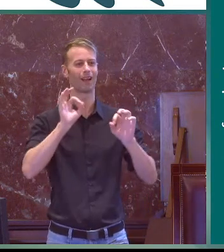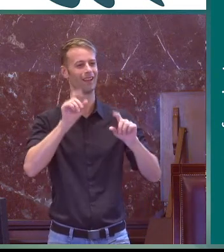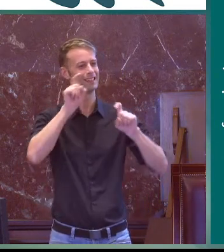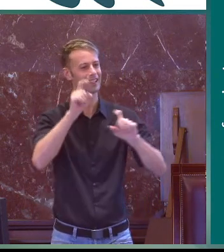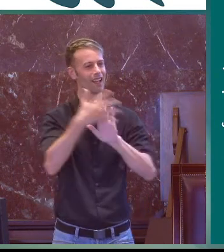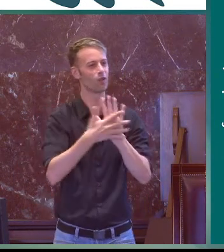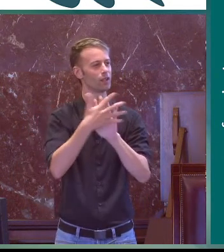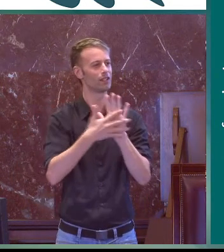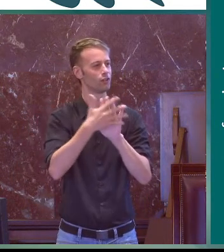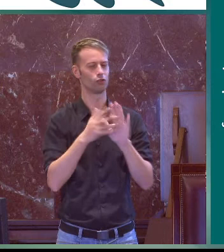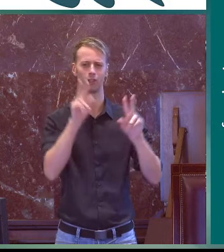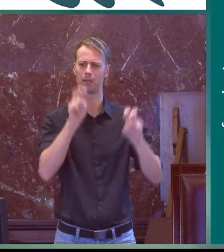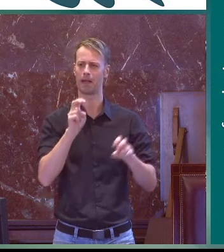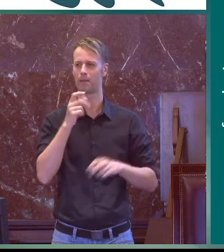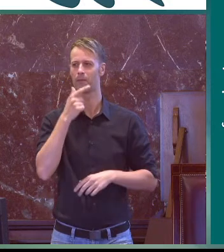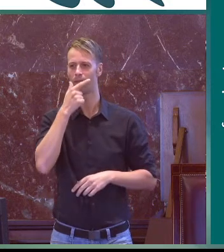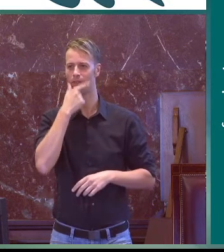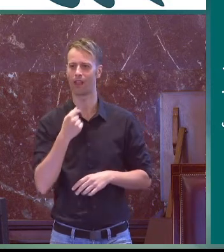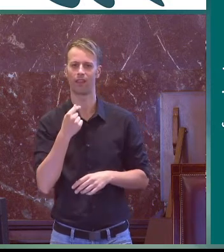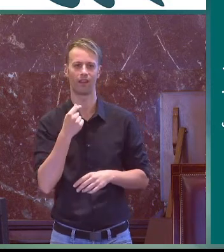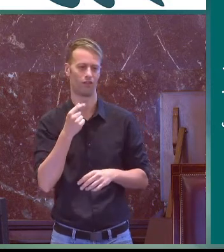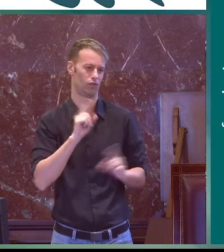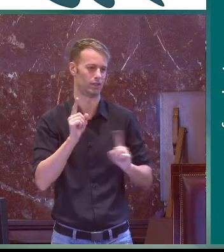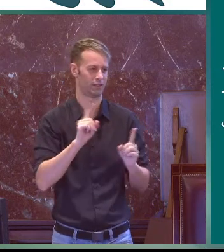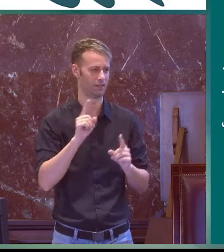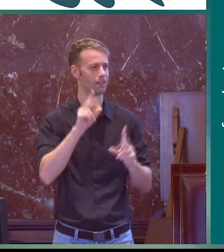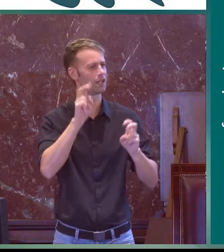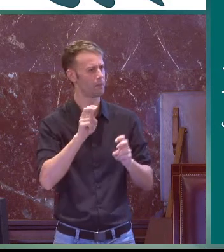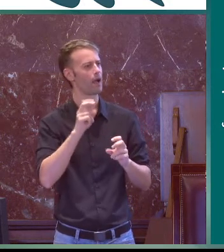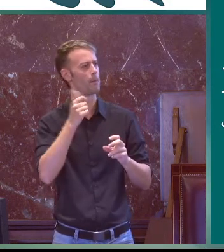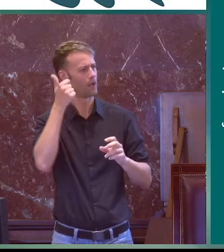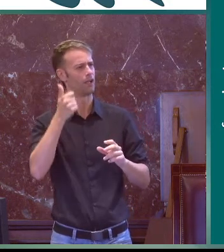También descubrimos que en la enseñanza de la lengua de signos,